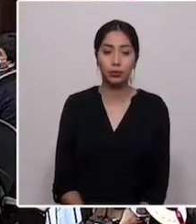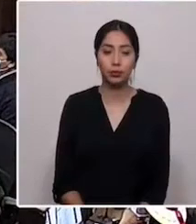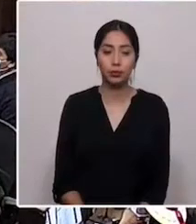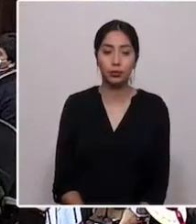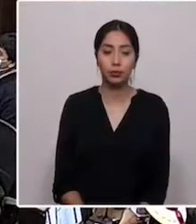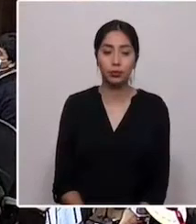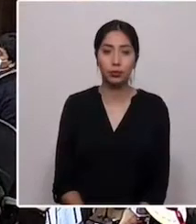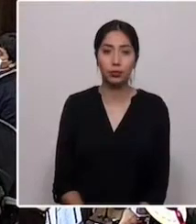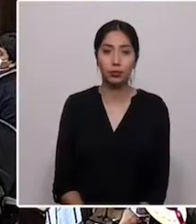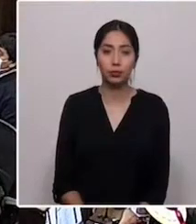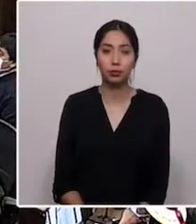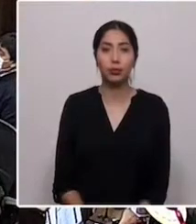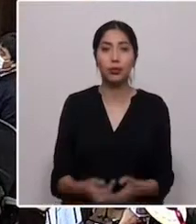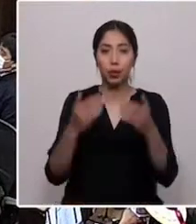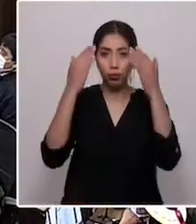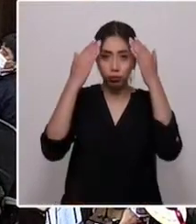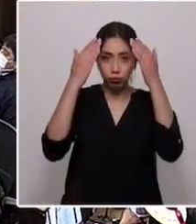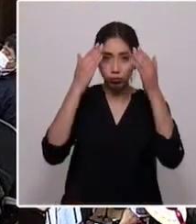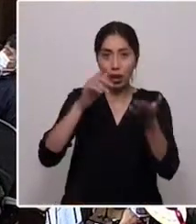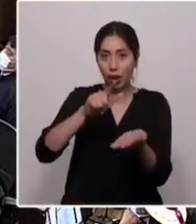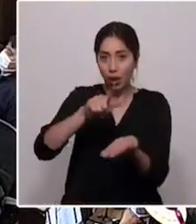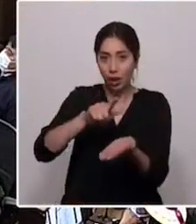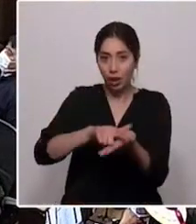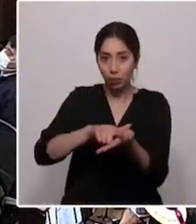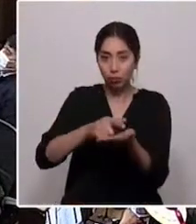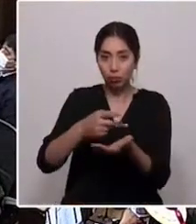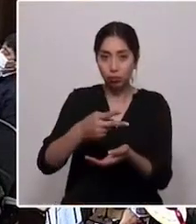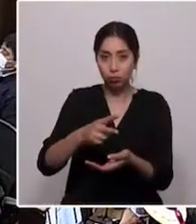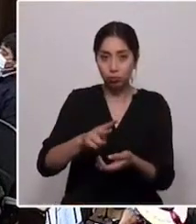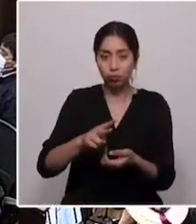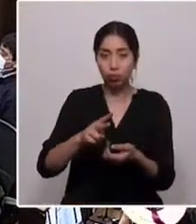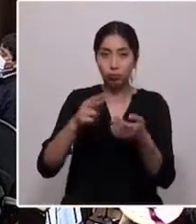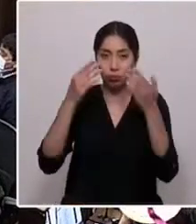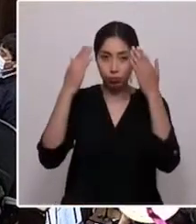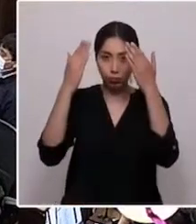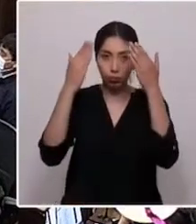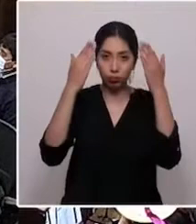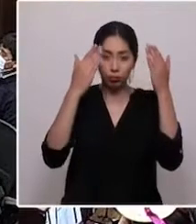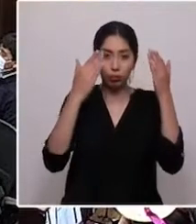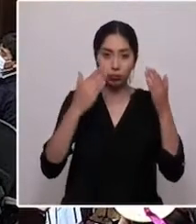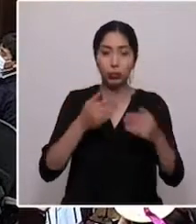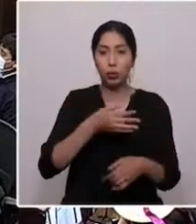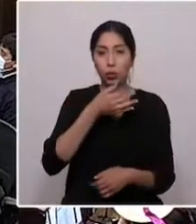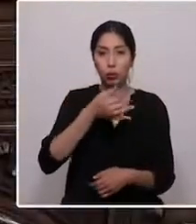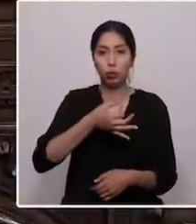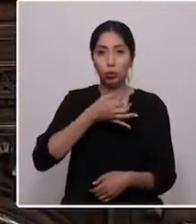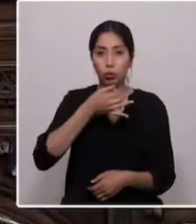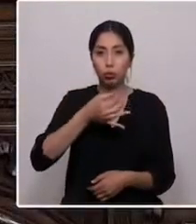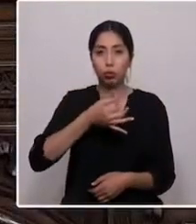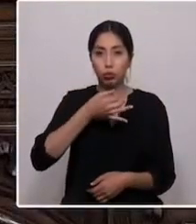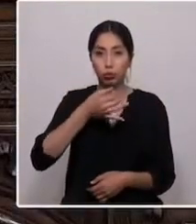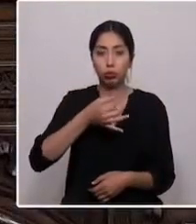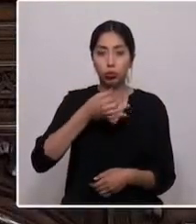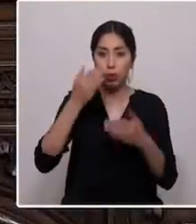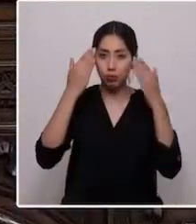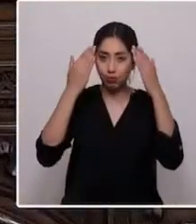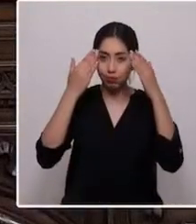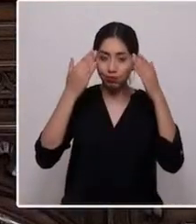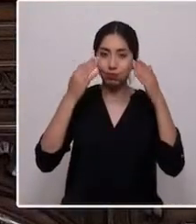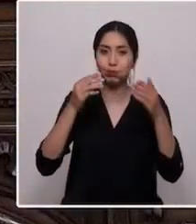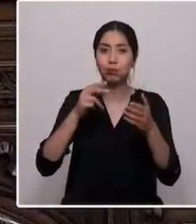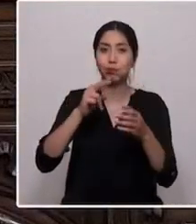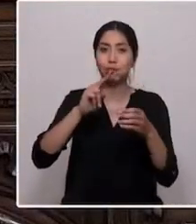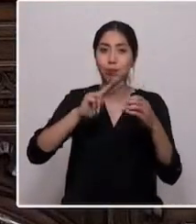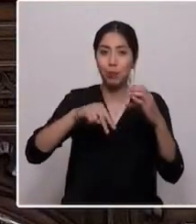Kuntasamuta, Yetecta Chequejena, Marimari Pula Mien Pukon Puche,